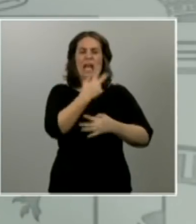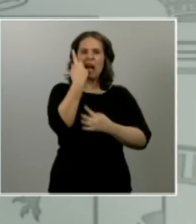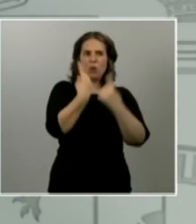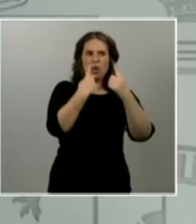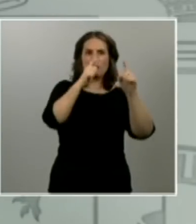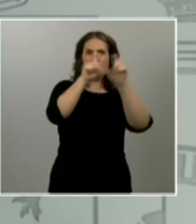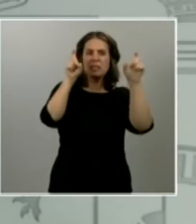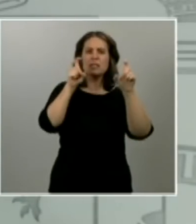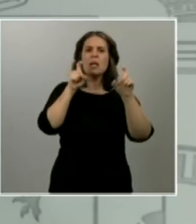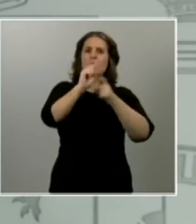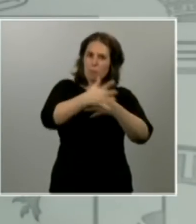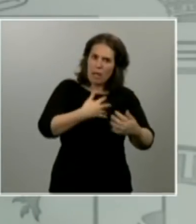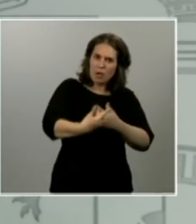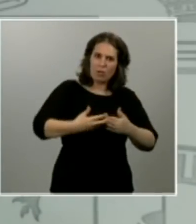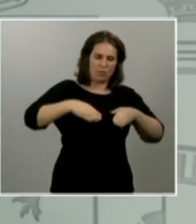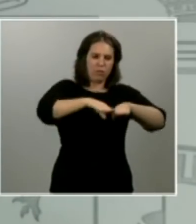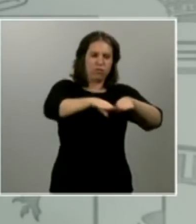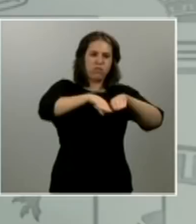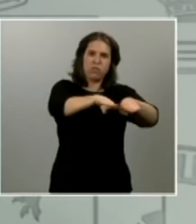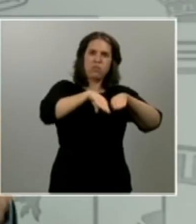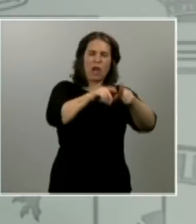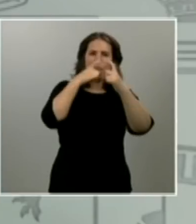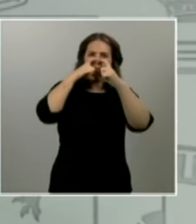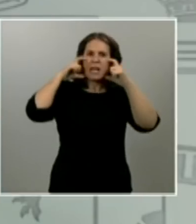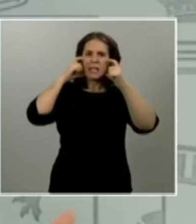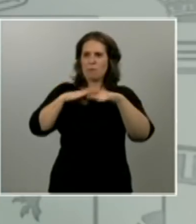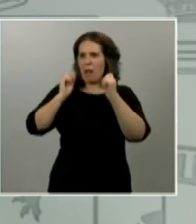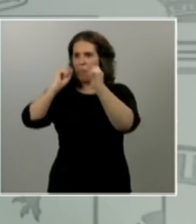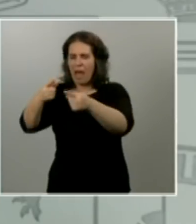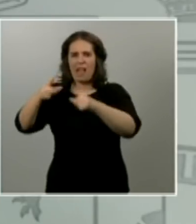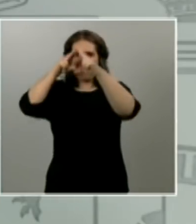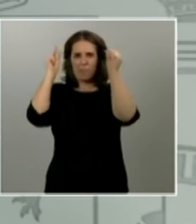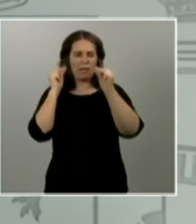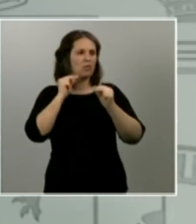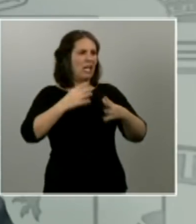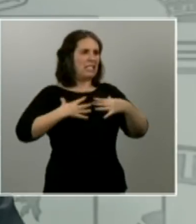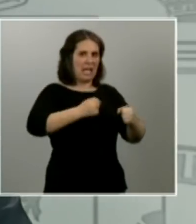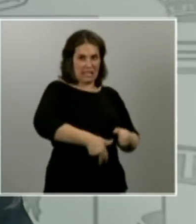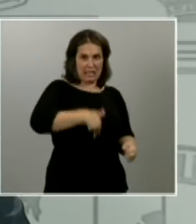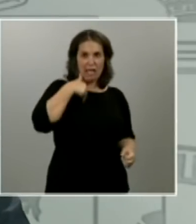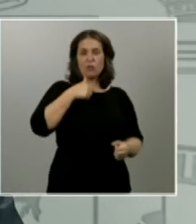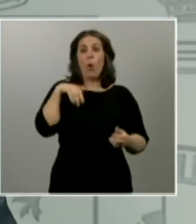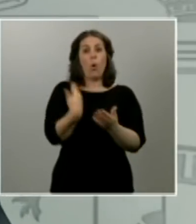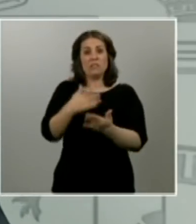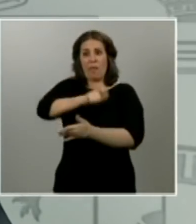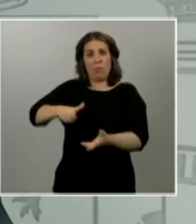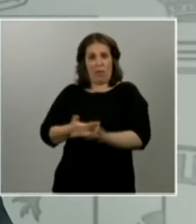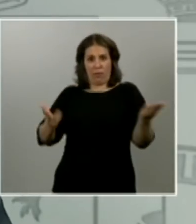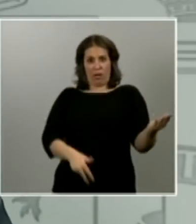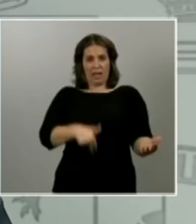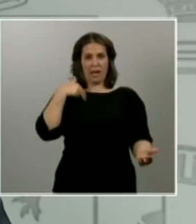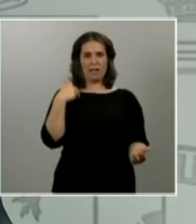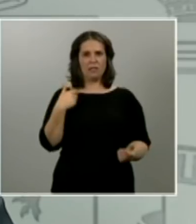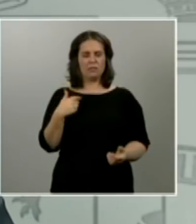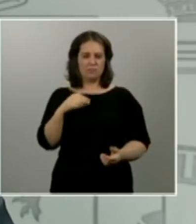poner a disposición de los enfermeros de los sanitarios o incluso de la población en general desde luego nosotros vamos a garantizar la